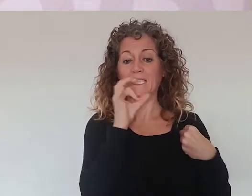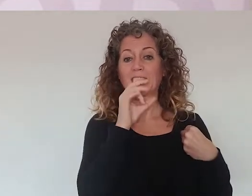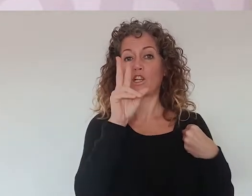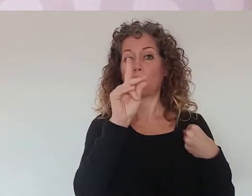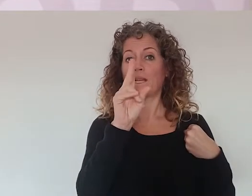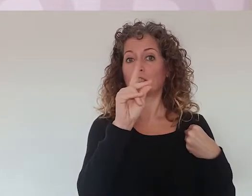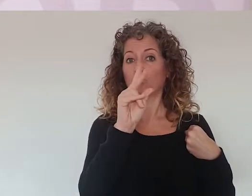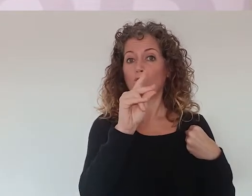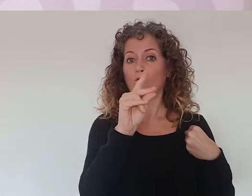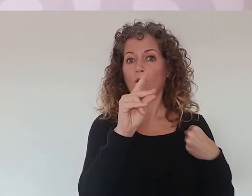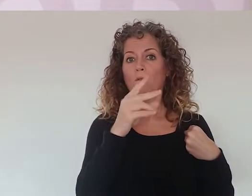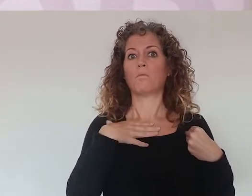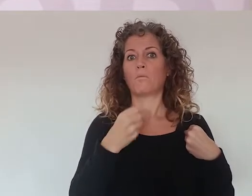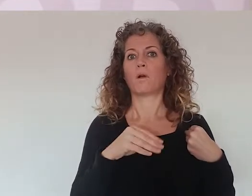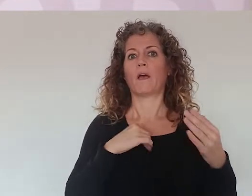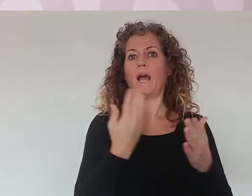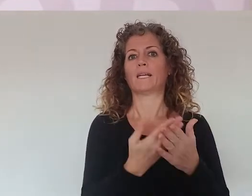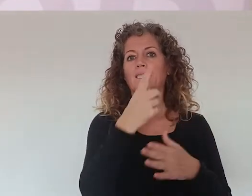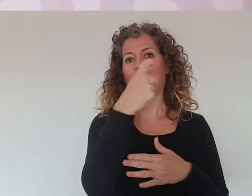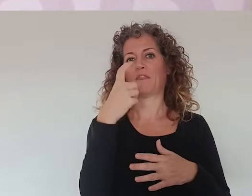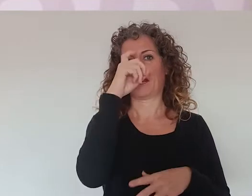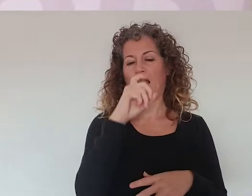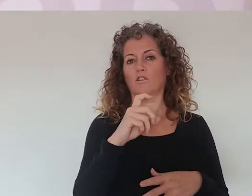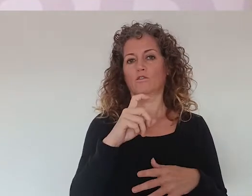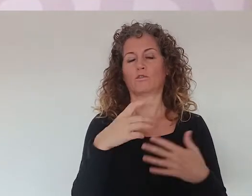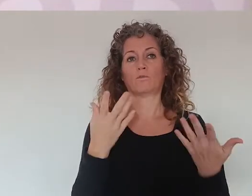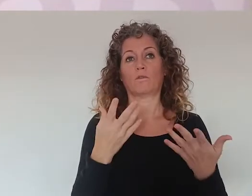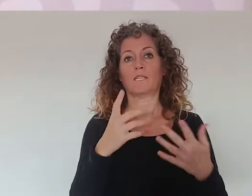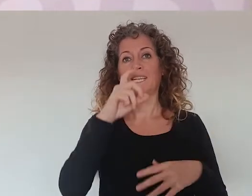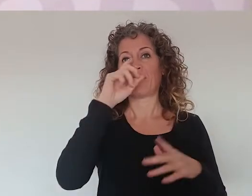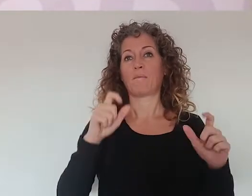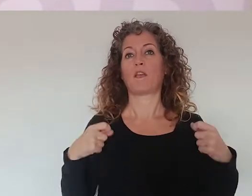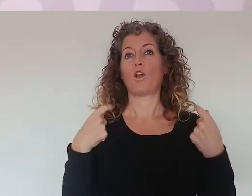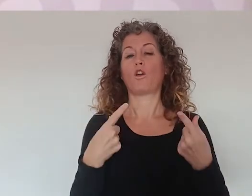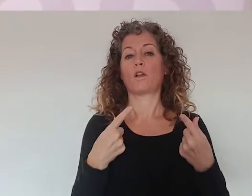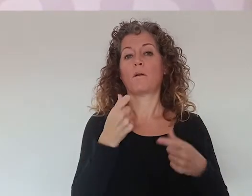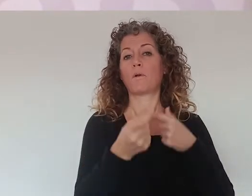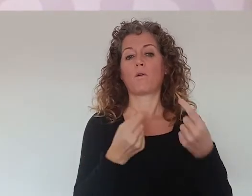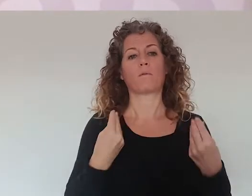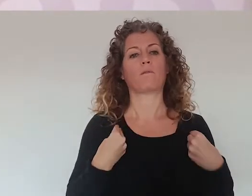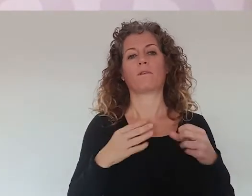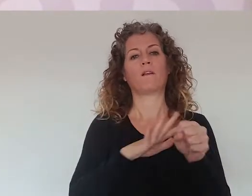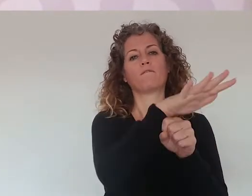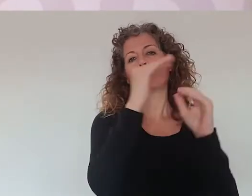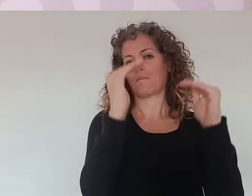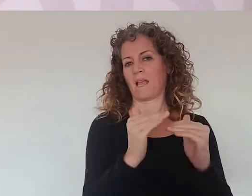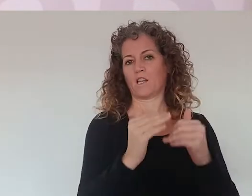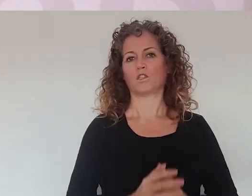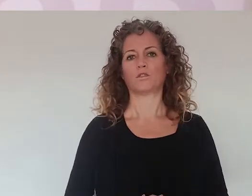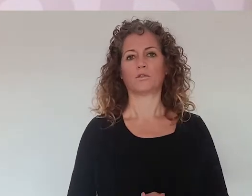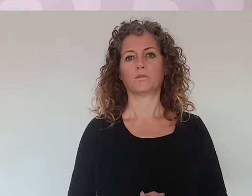años en este siglo, en el siglo XXI. Por tanto, el tema de la edad biológica cada vez va a condicionar menos nuestra vida.